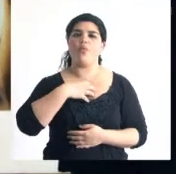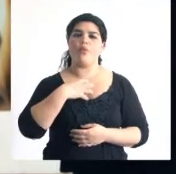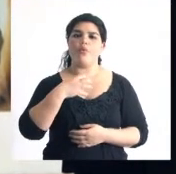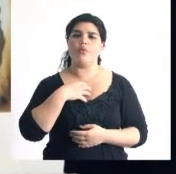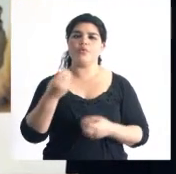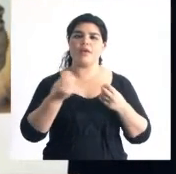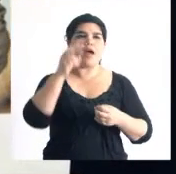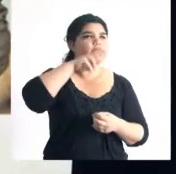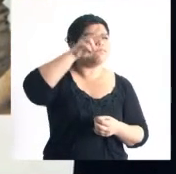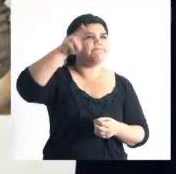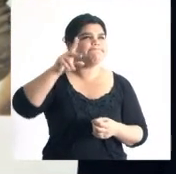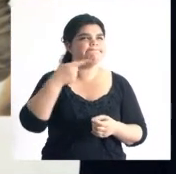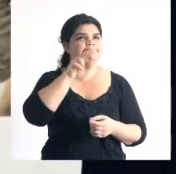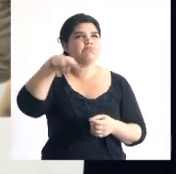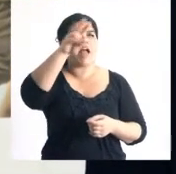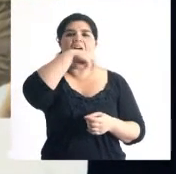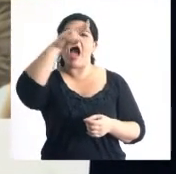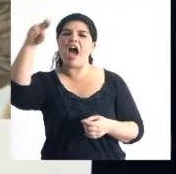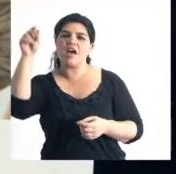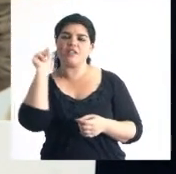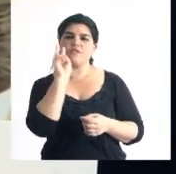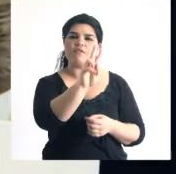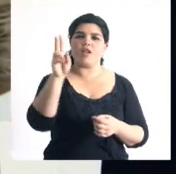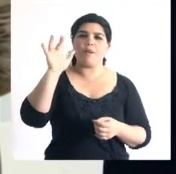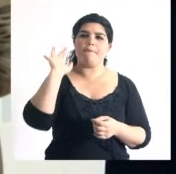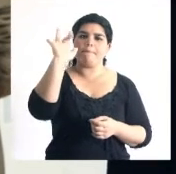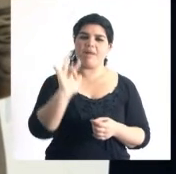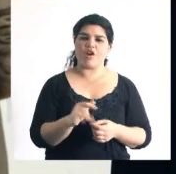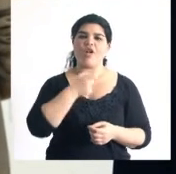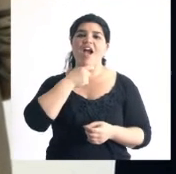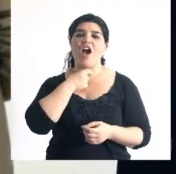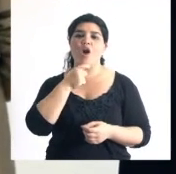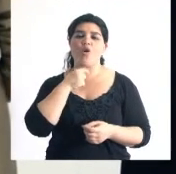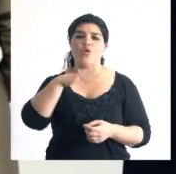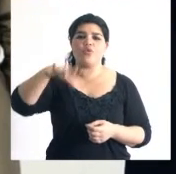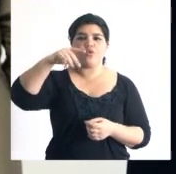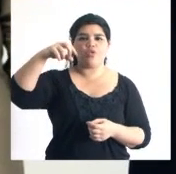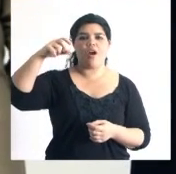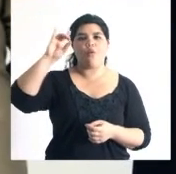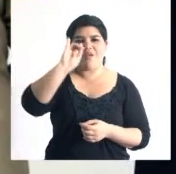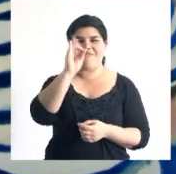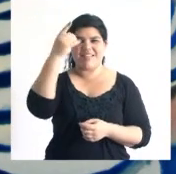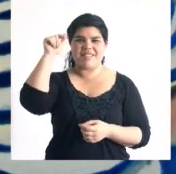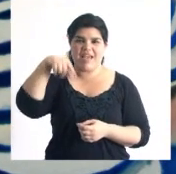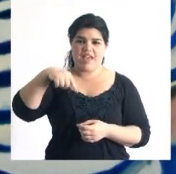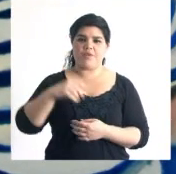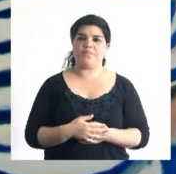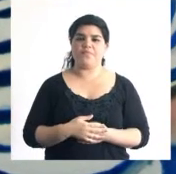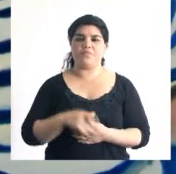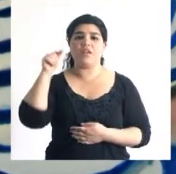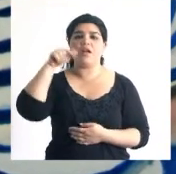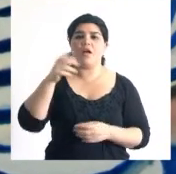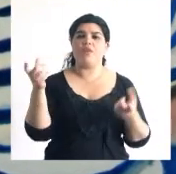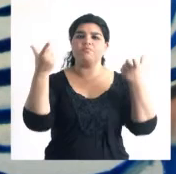Comienza un curso sobre apreciación de la obra de arte durante los miércoles de agosto en la Sala Azul de la Nave Universitaria. El primer